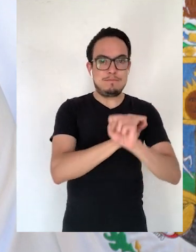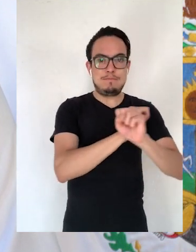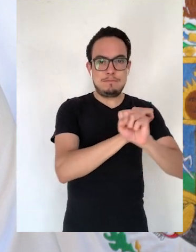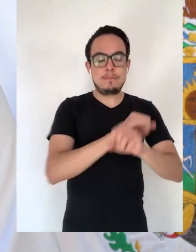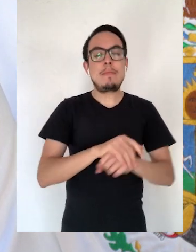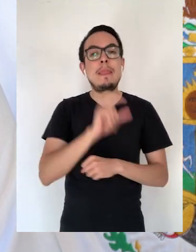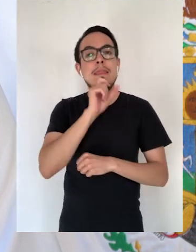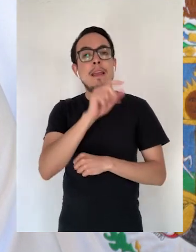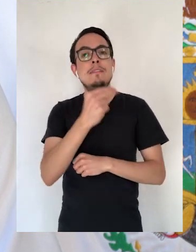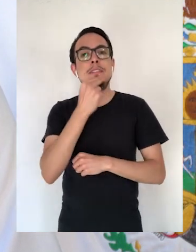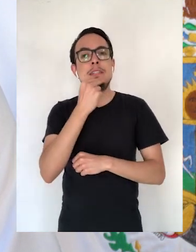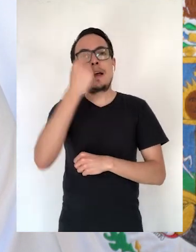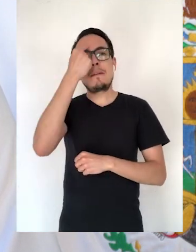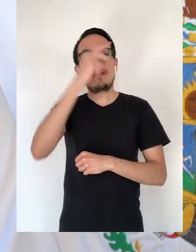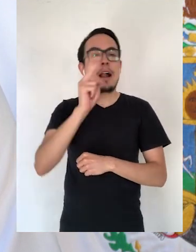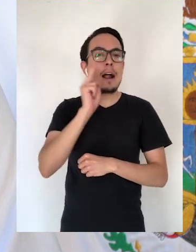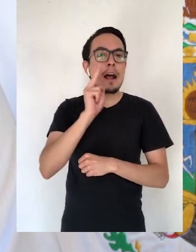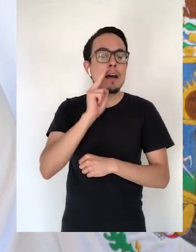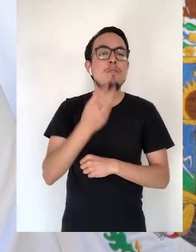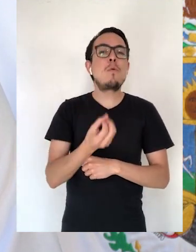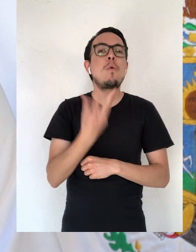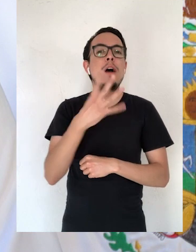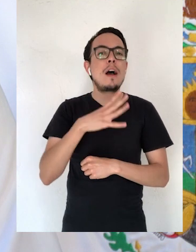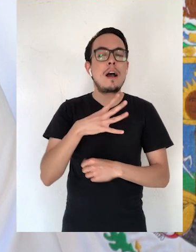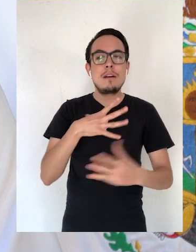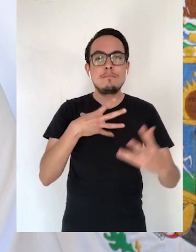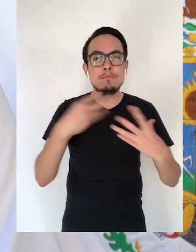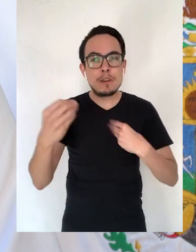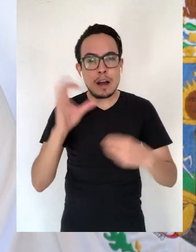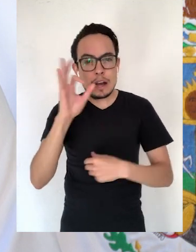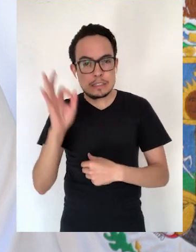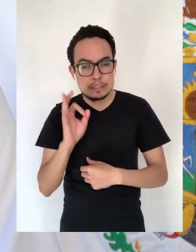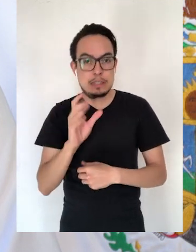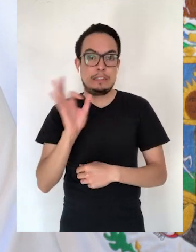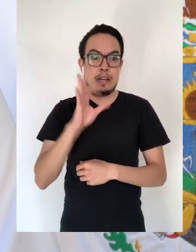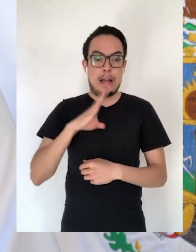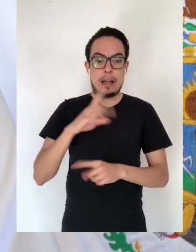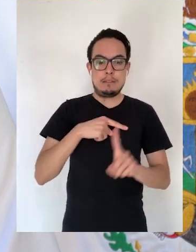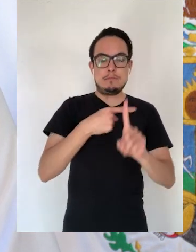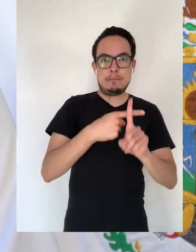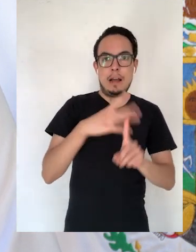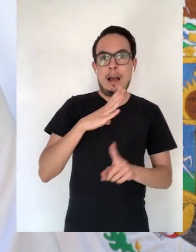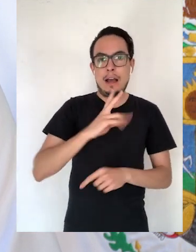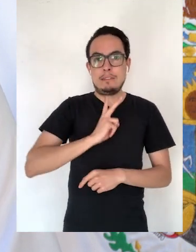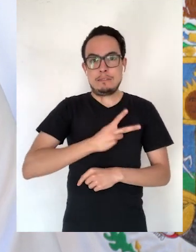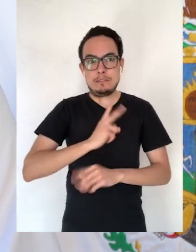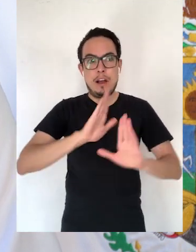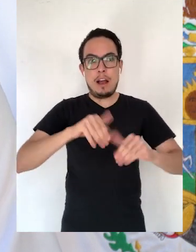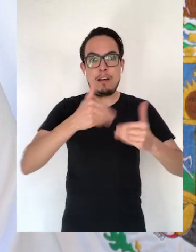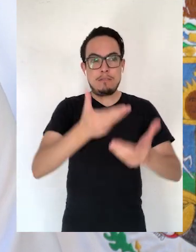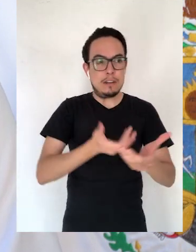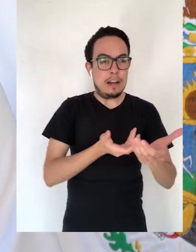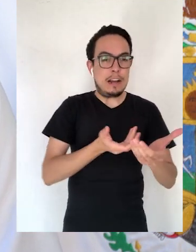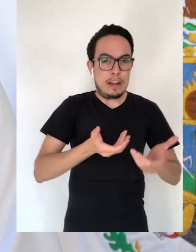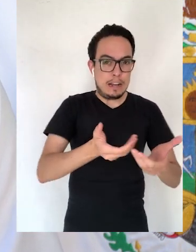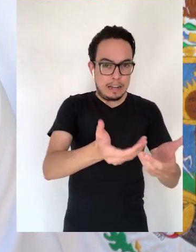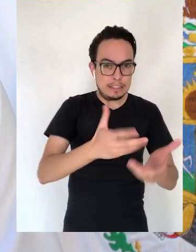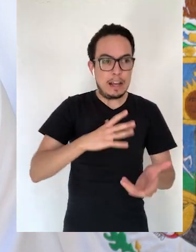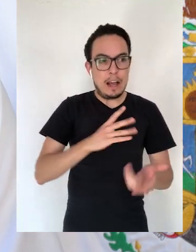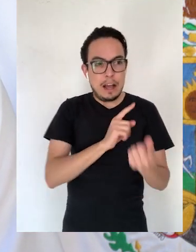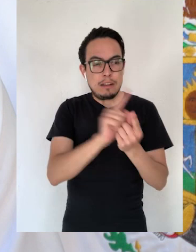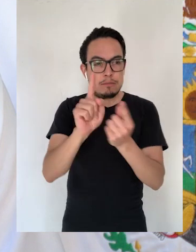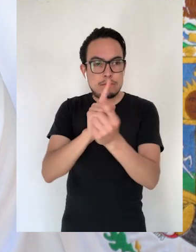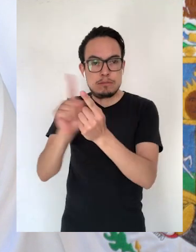También nos permiten conocer cuándo crecen las probabilidades de contagio, pues más activos representan más transmisores y más presencia del virus en las